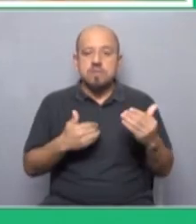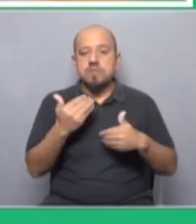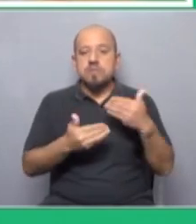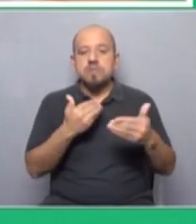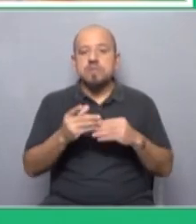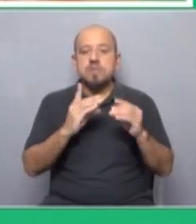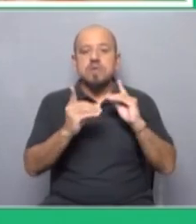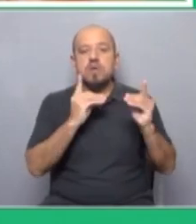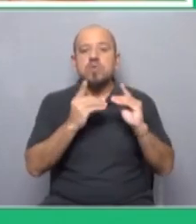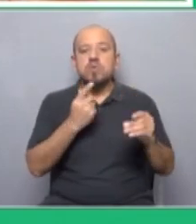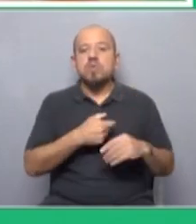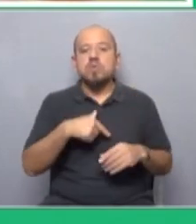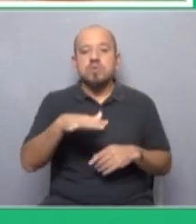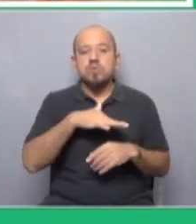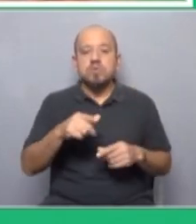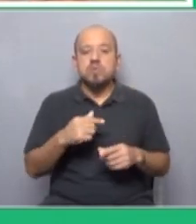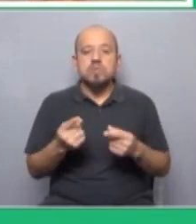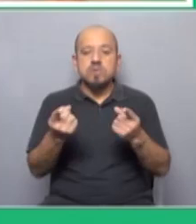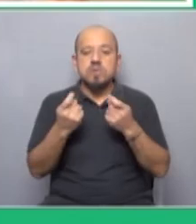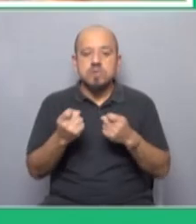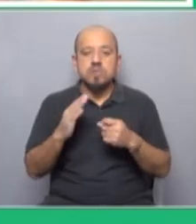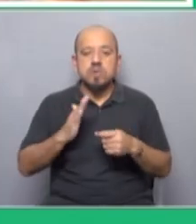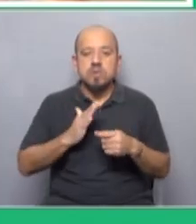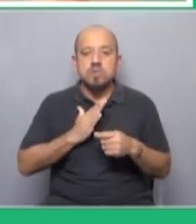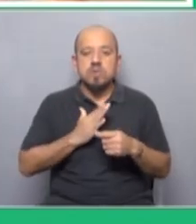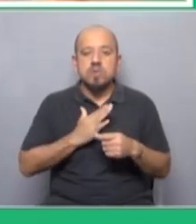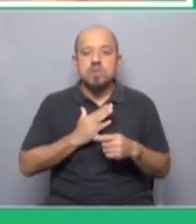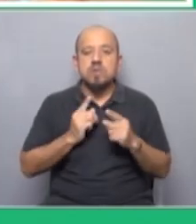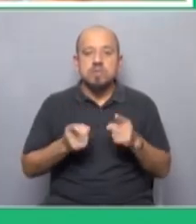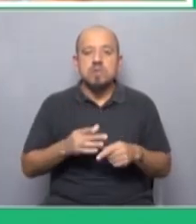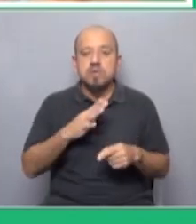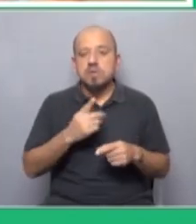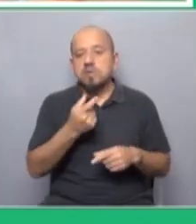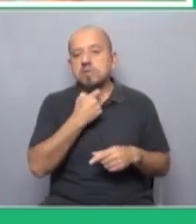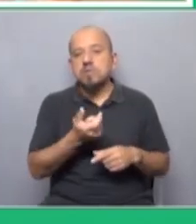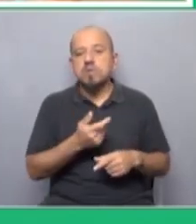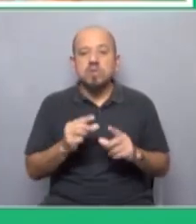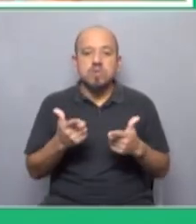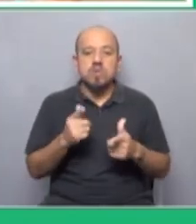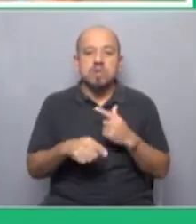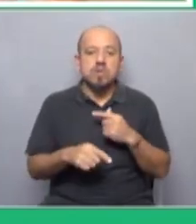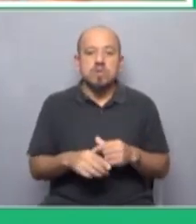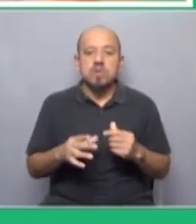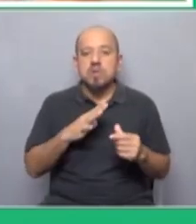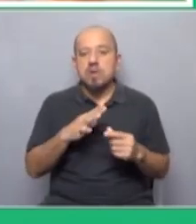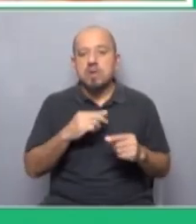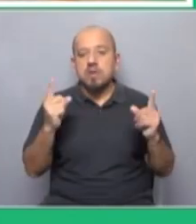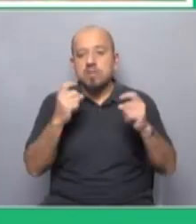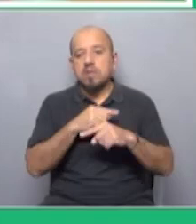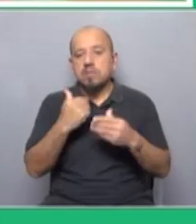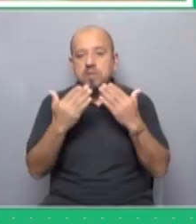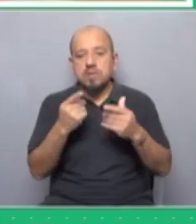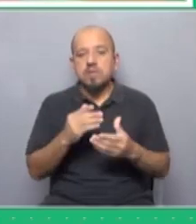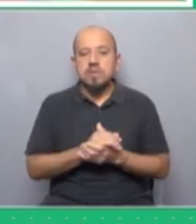diálogo social y negociación colectiva necesitamos que las mujeres también ahí estén dándole voz a las que no tienen o a las que tienen dificultades para hablar